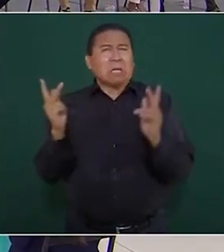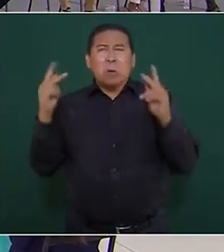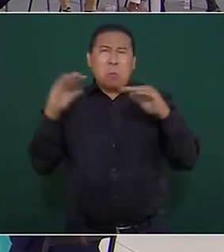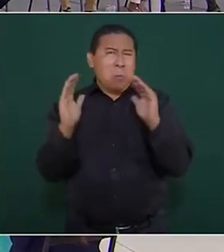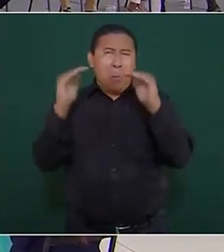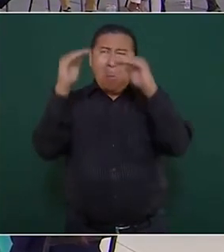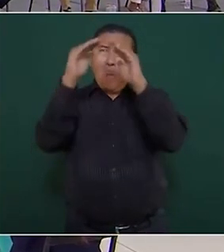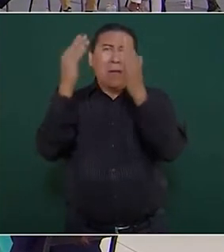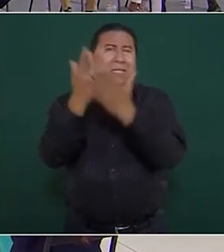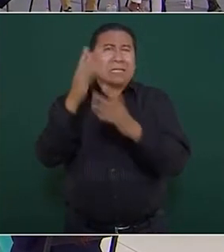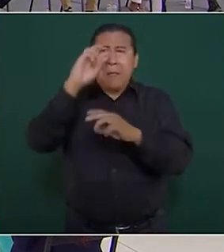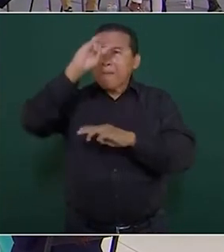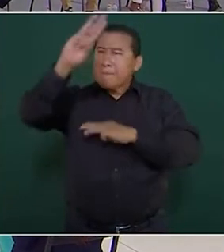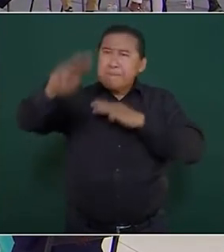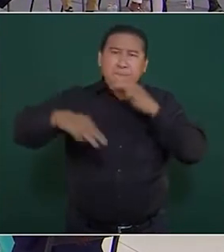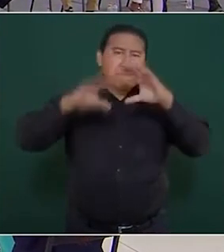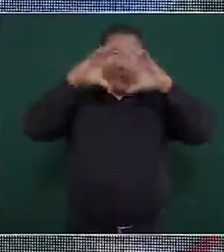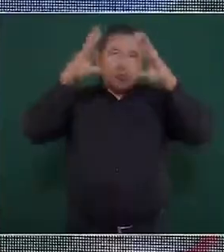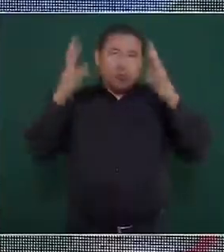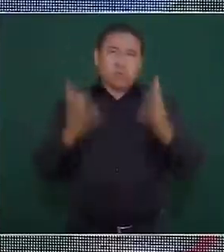importantes del mundo.